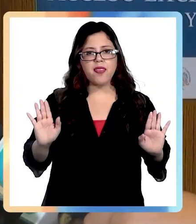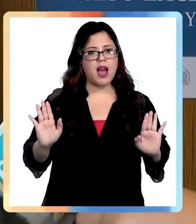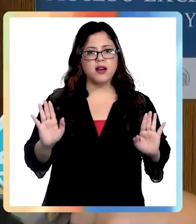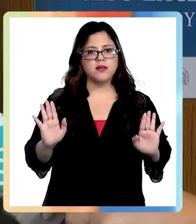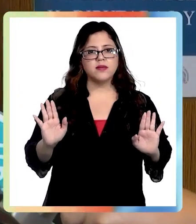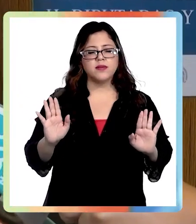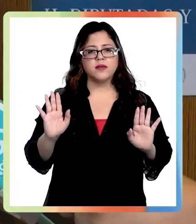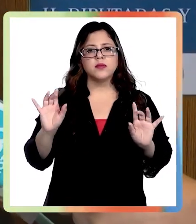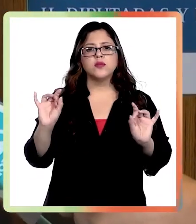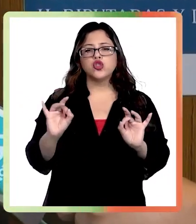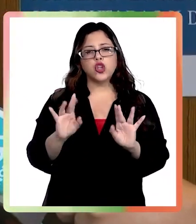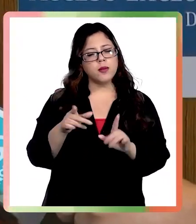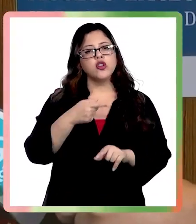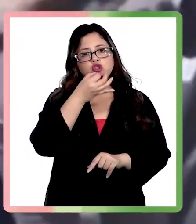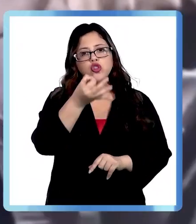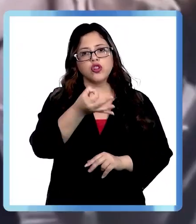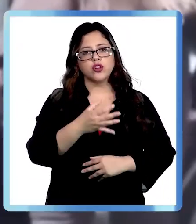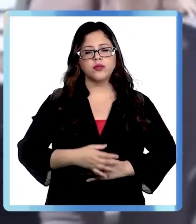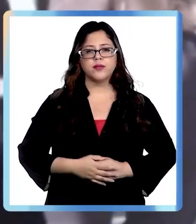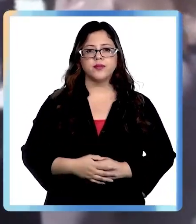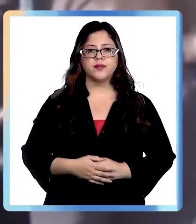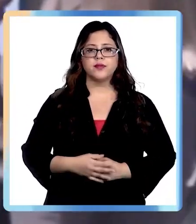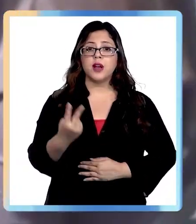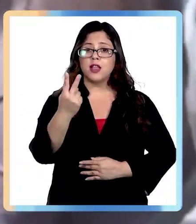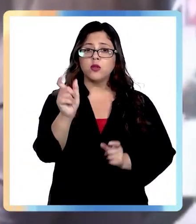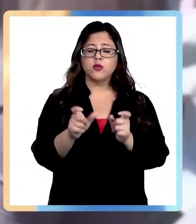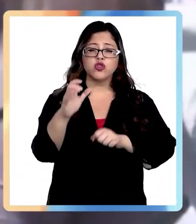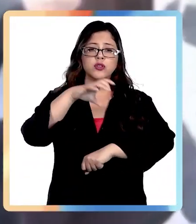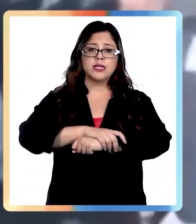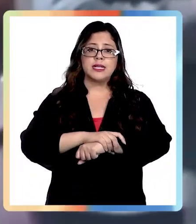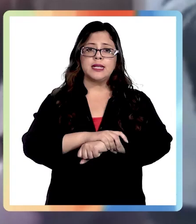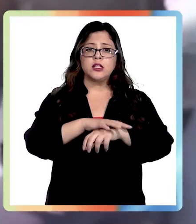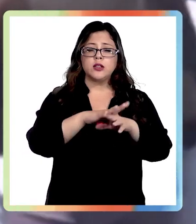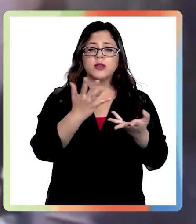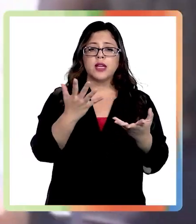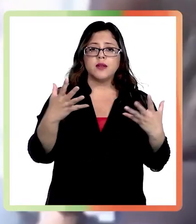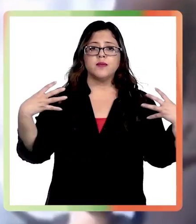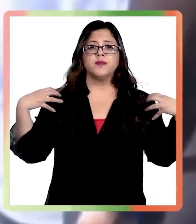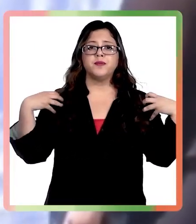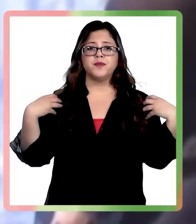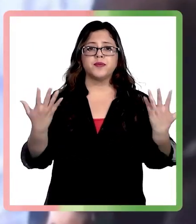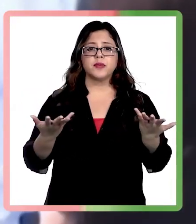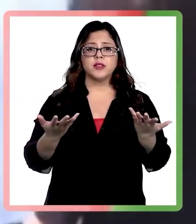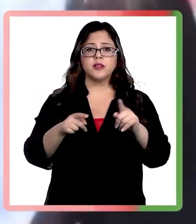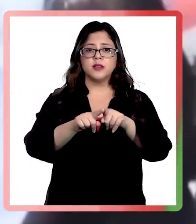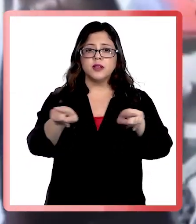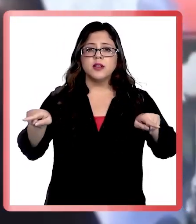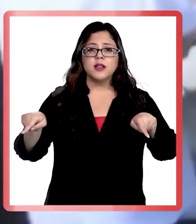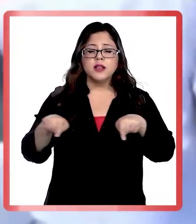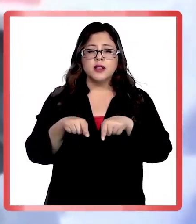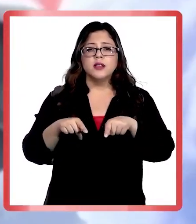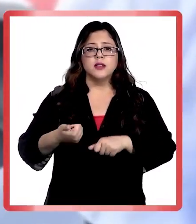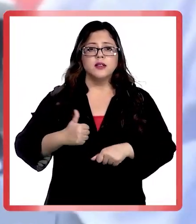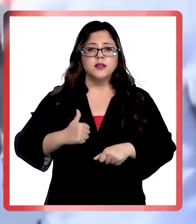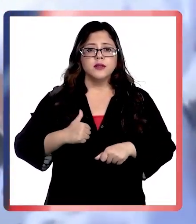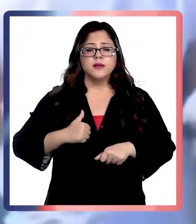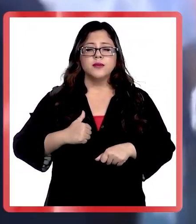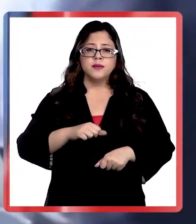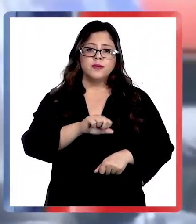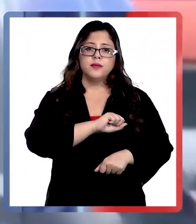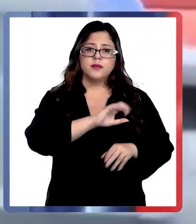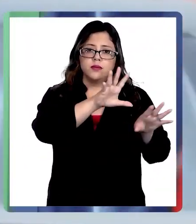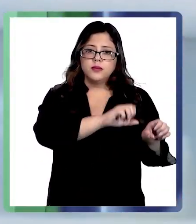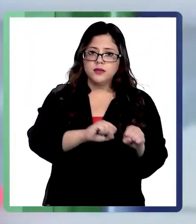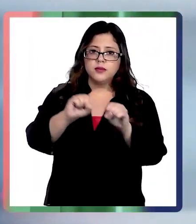por parte de Democracia Viva, se lo descarto tajantemente. Los dos detenidos quedaron a cargo de unidades policiales de la capital y serán llevados a